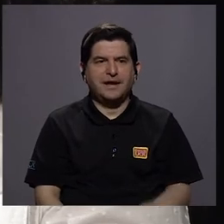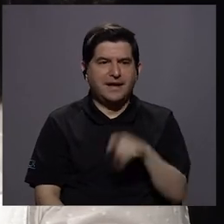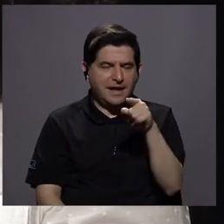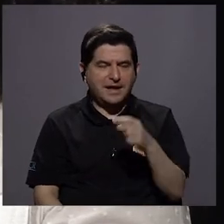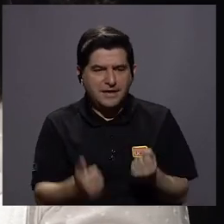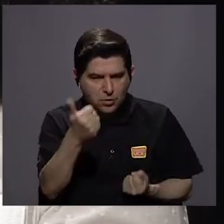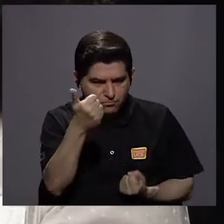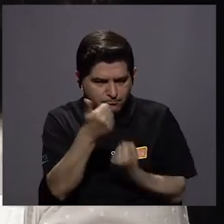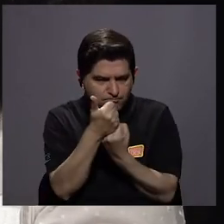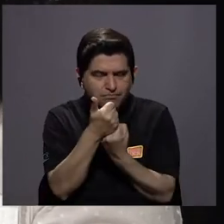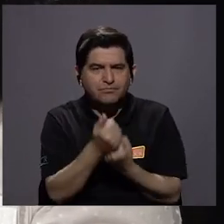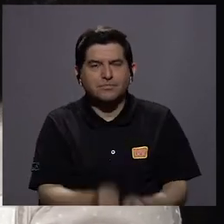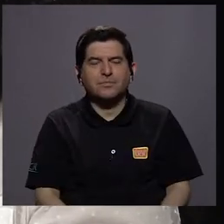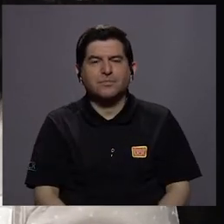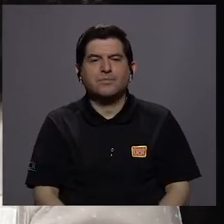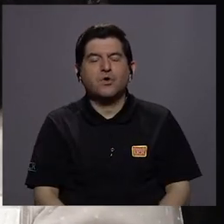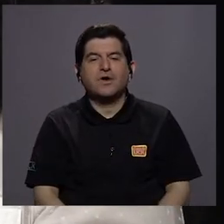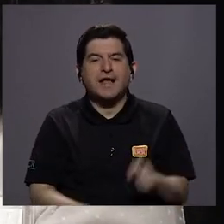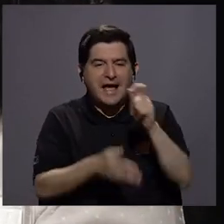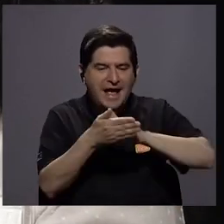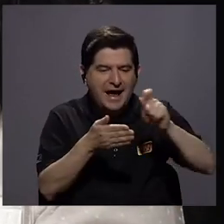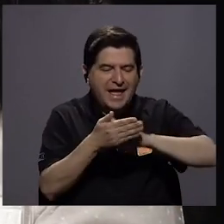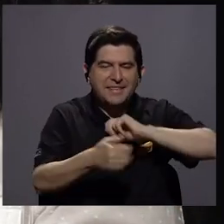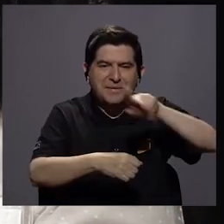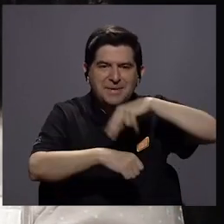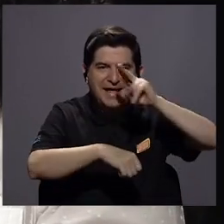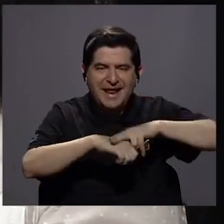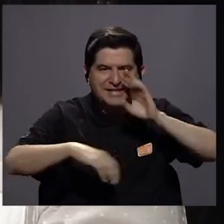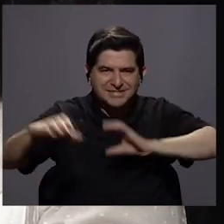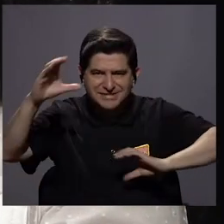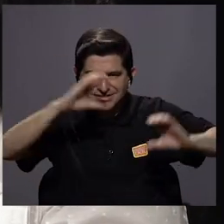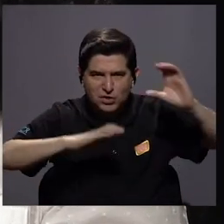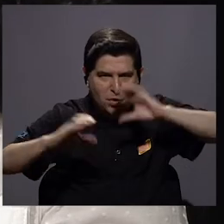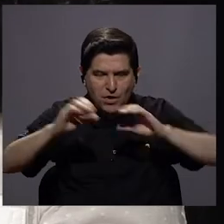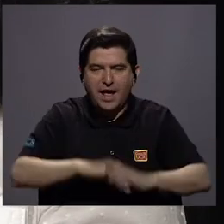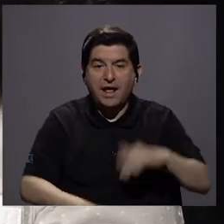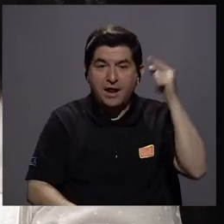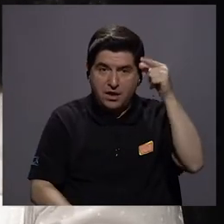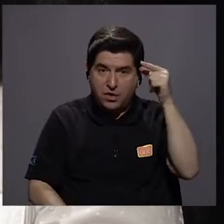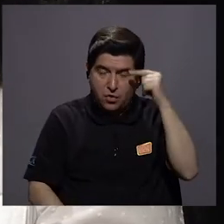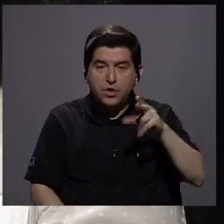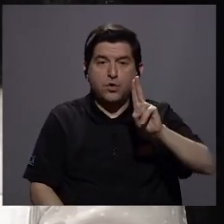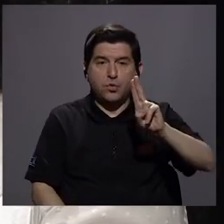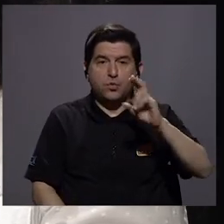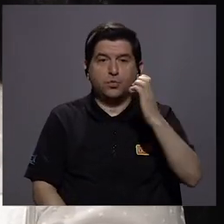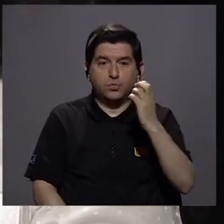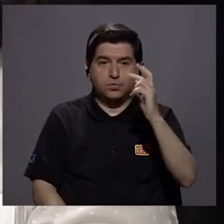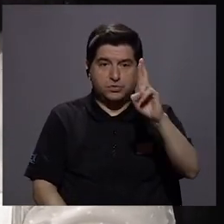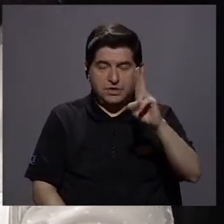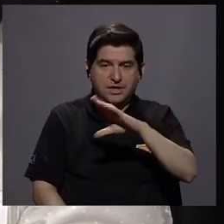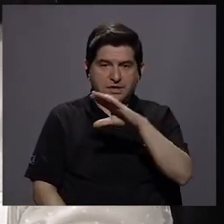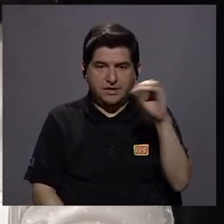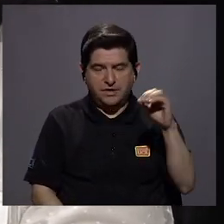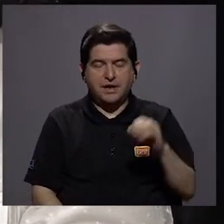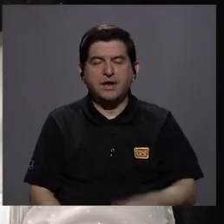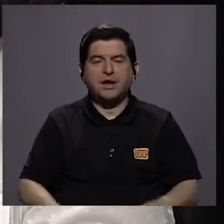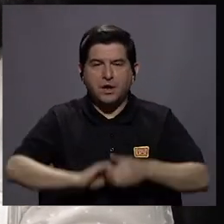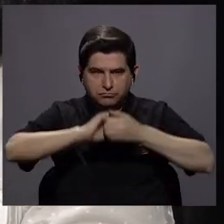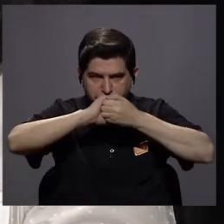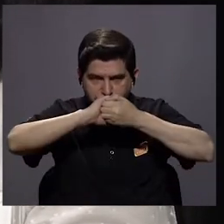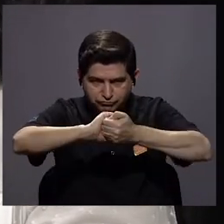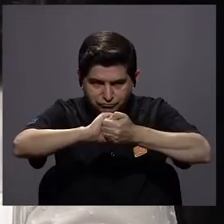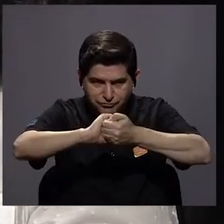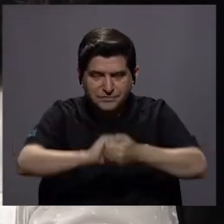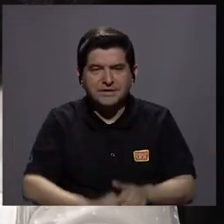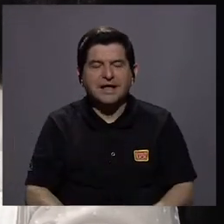acuerpado por la Academia Nacional de Ciencias, desde luego la Universidad de Costa Rica, y con la colaboración